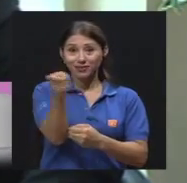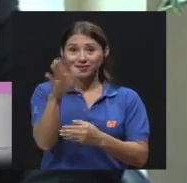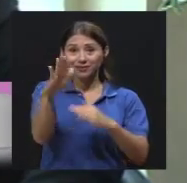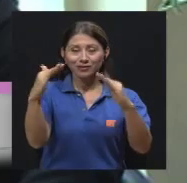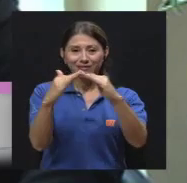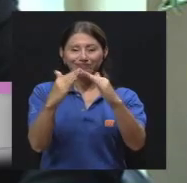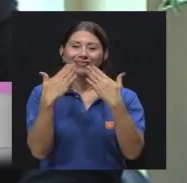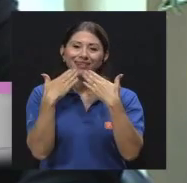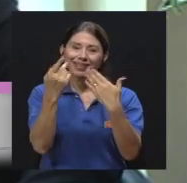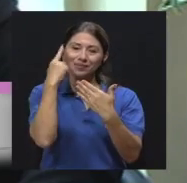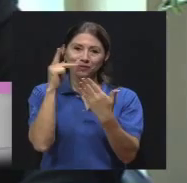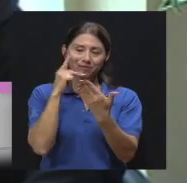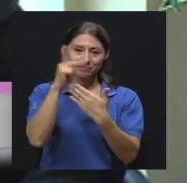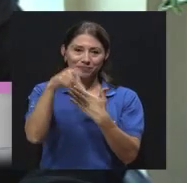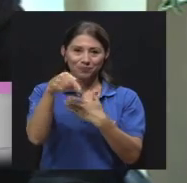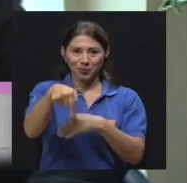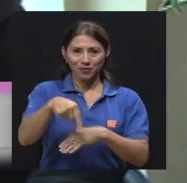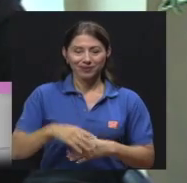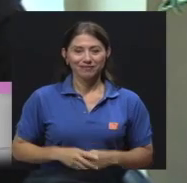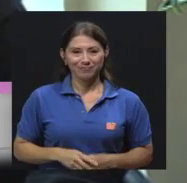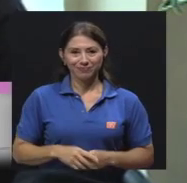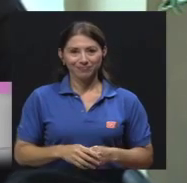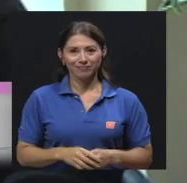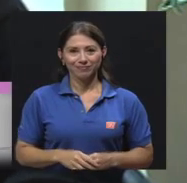Muchísimas gracias por acompañarnos el día de hoy.